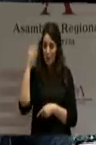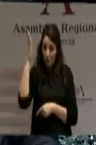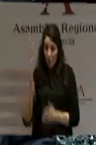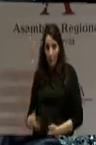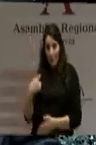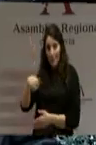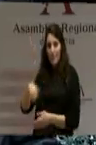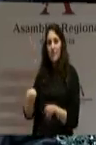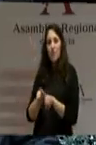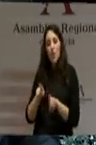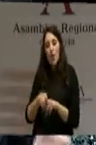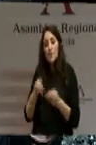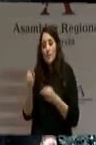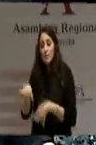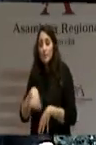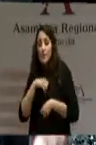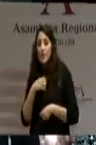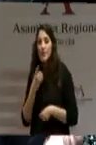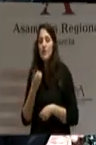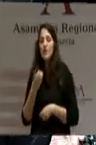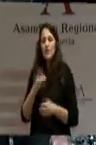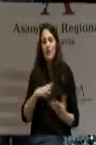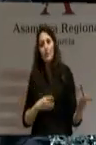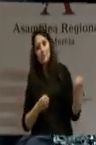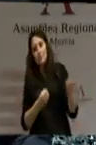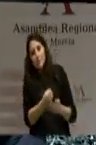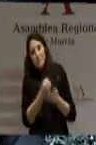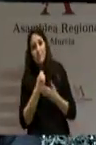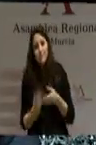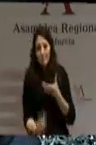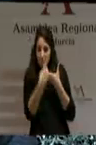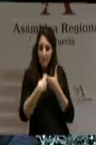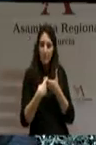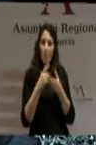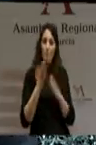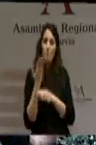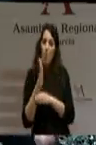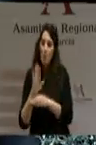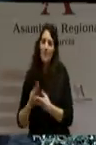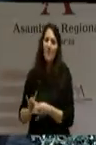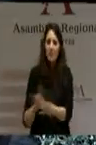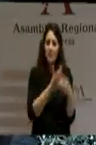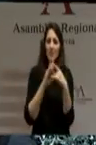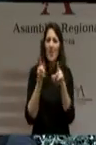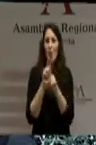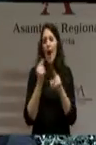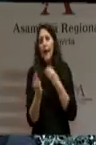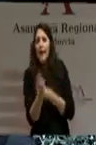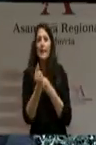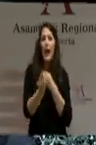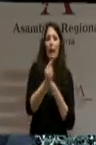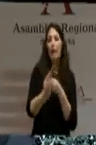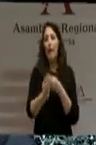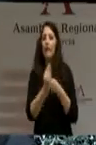que se unan a nosotros, para que planteen sus propuestas, cosa que no han hecho todavía hoy, y dejen la crítica por la crítica,